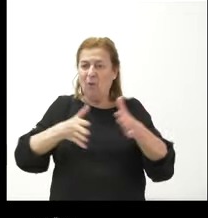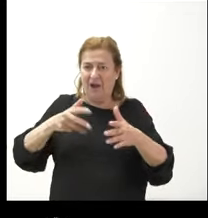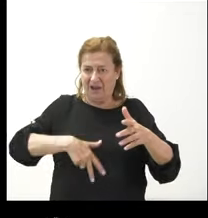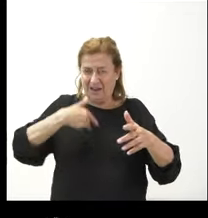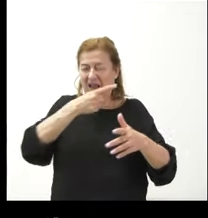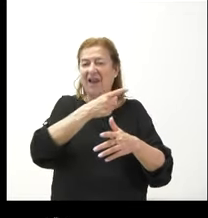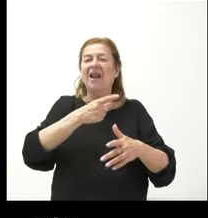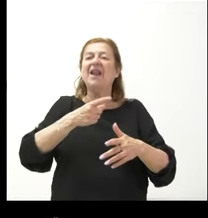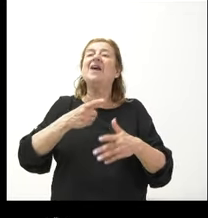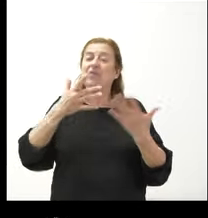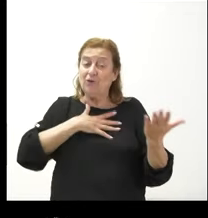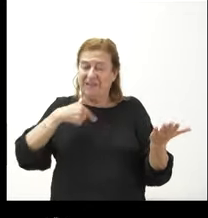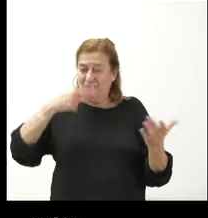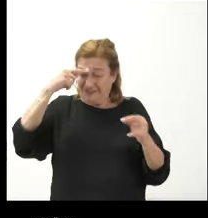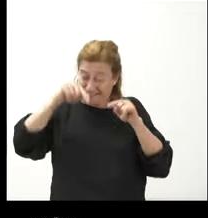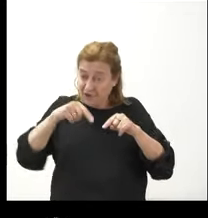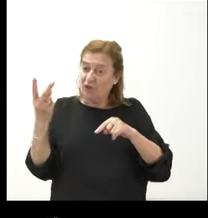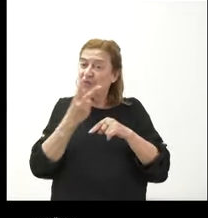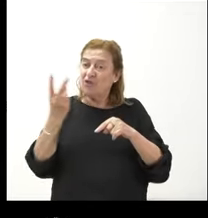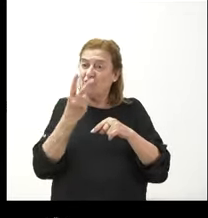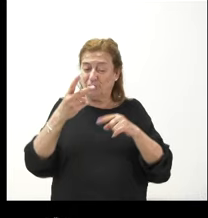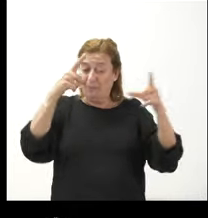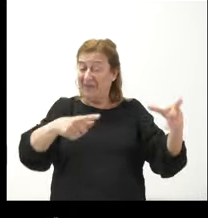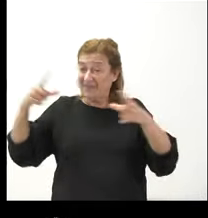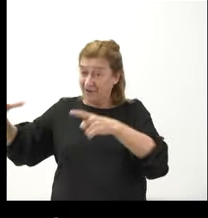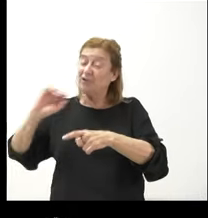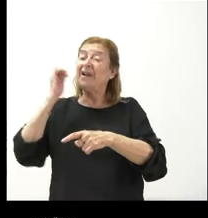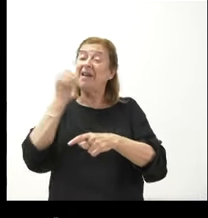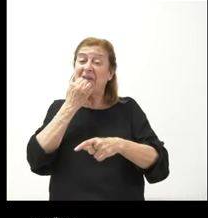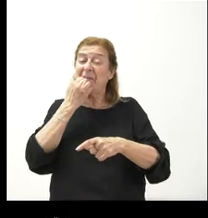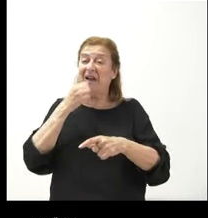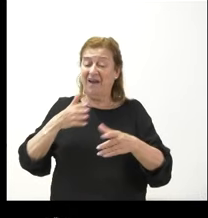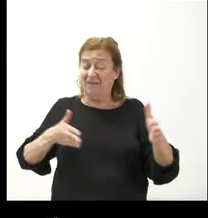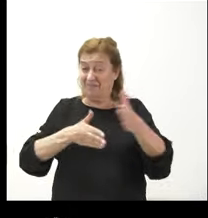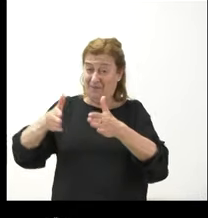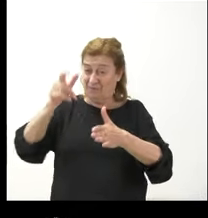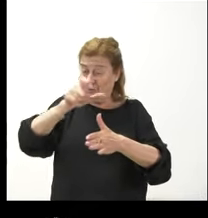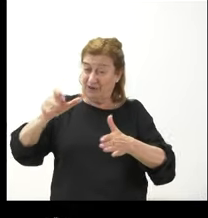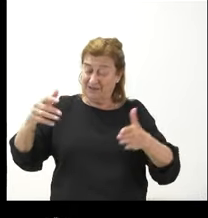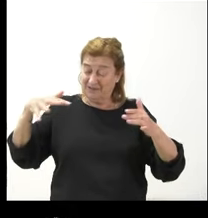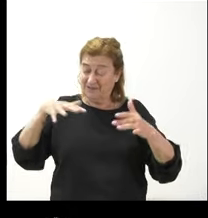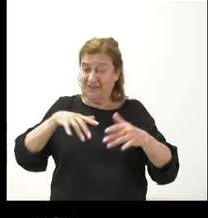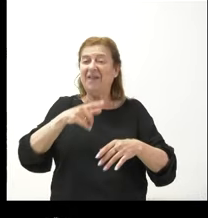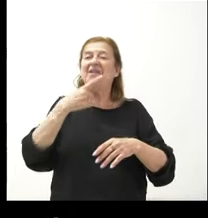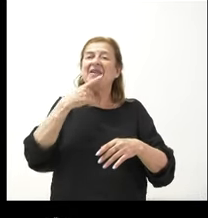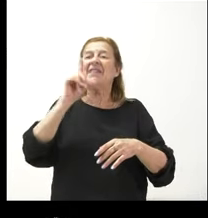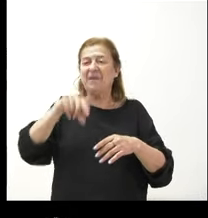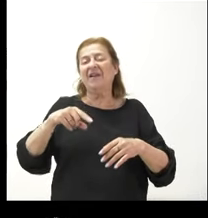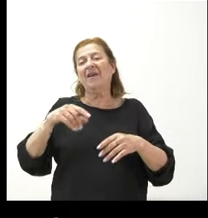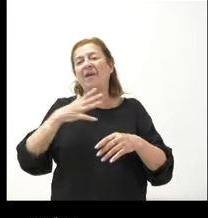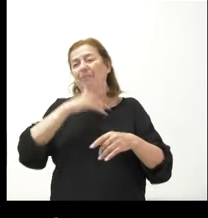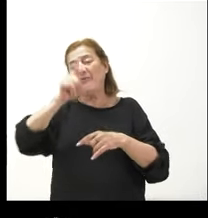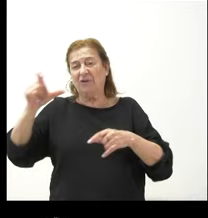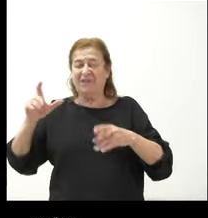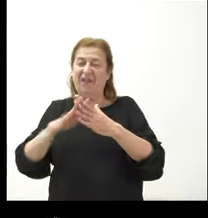también en la provincia pero en concreto a estos dos pantanos que reclaman los regantes estos regantes y que por otra parte critican ecologistas y también